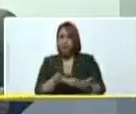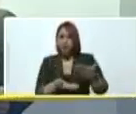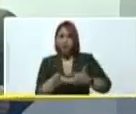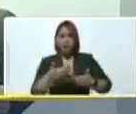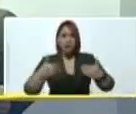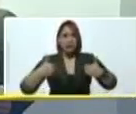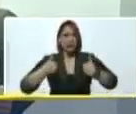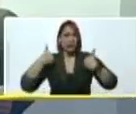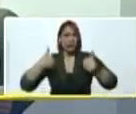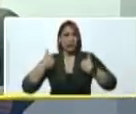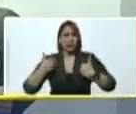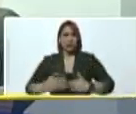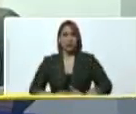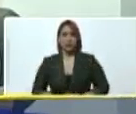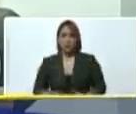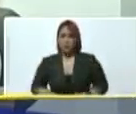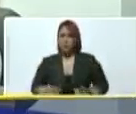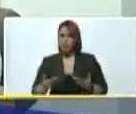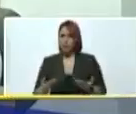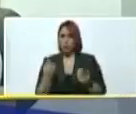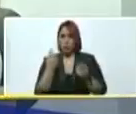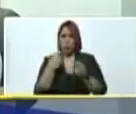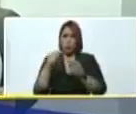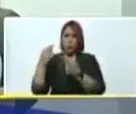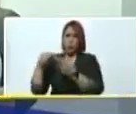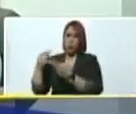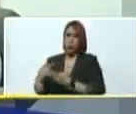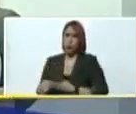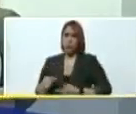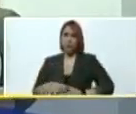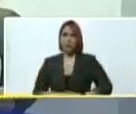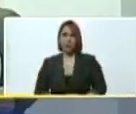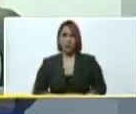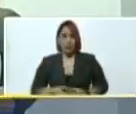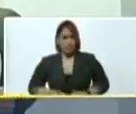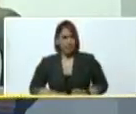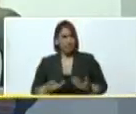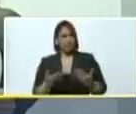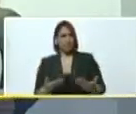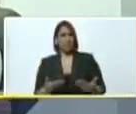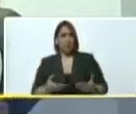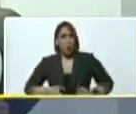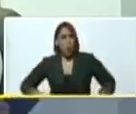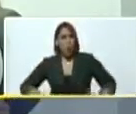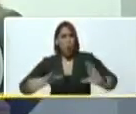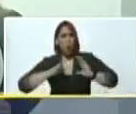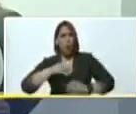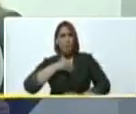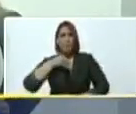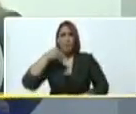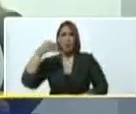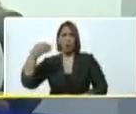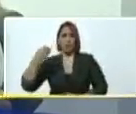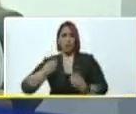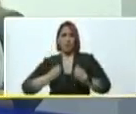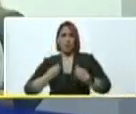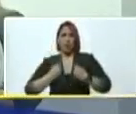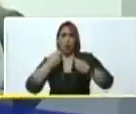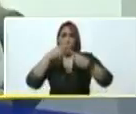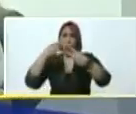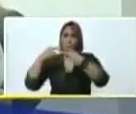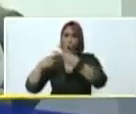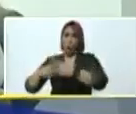sacrificio, el dar por los demás. En uno entregar de cuerpo y alma su vida por los demás.